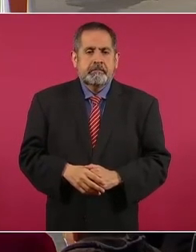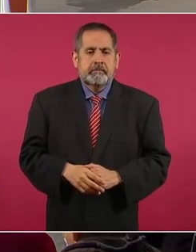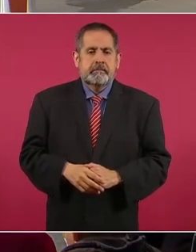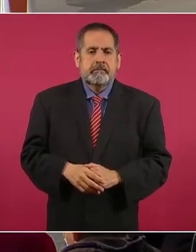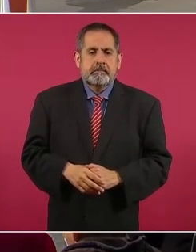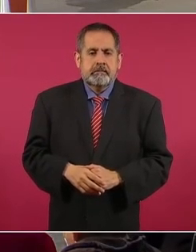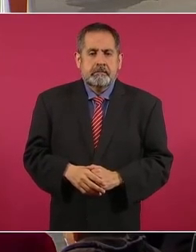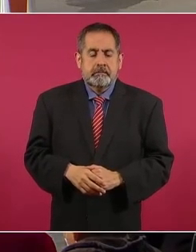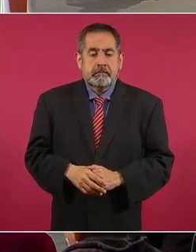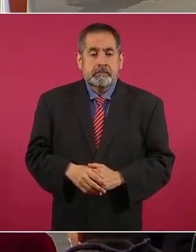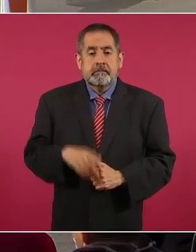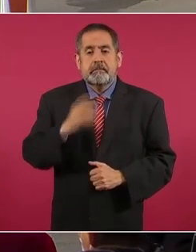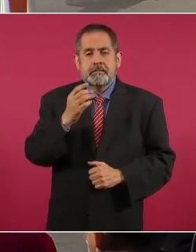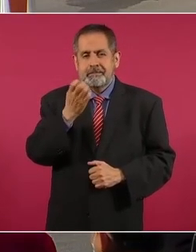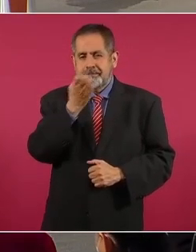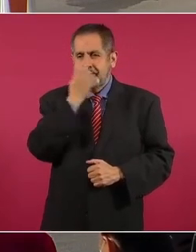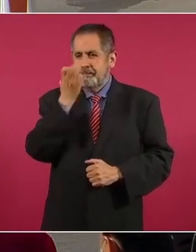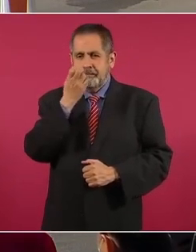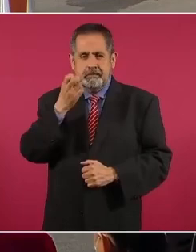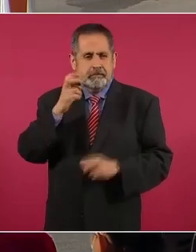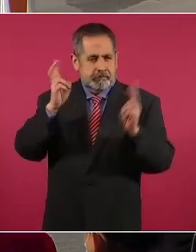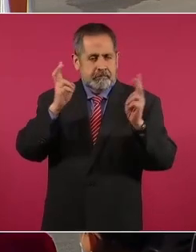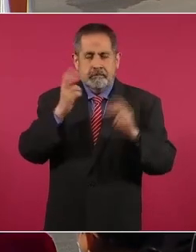Esta es la escuela, es nuestra.